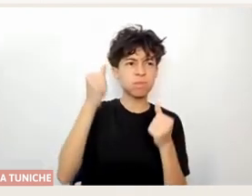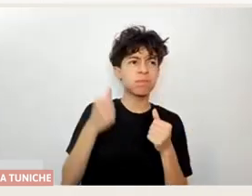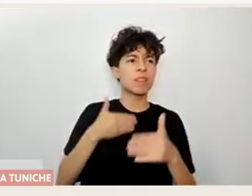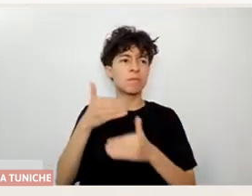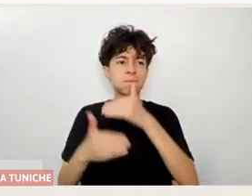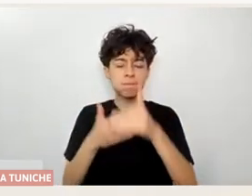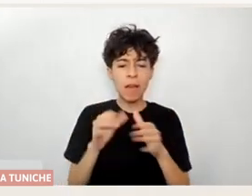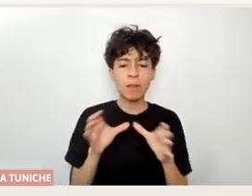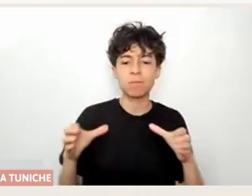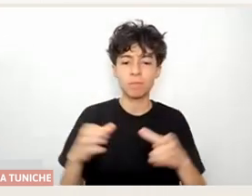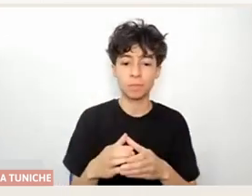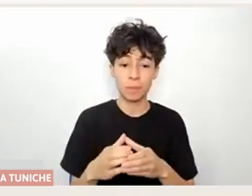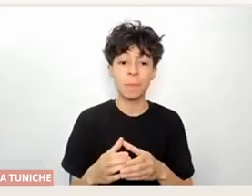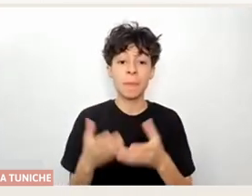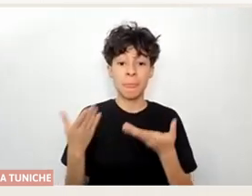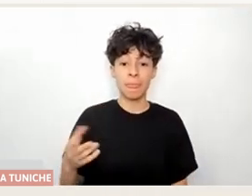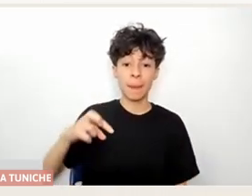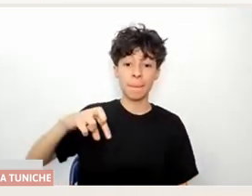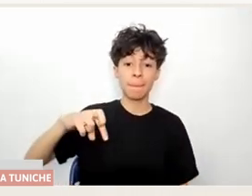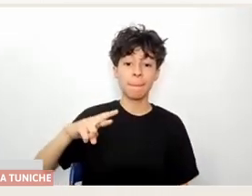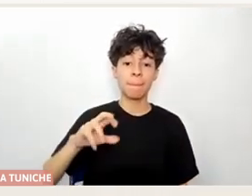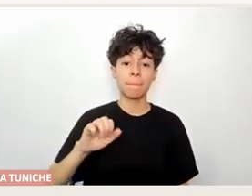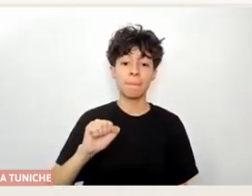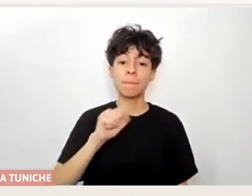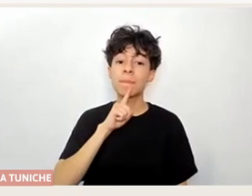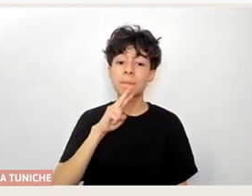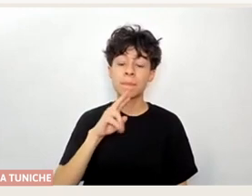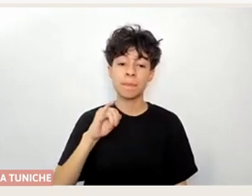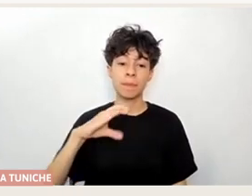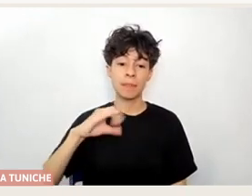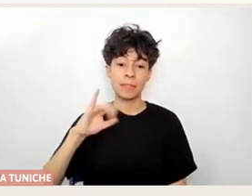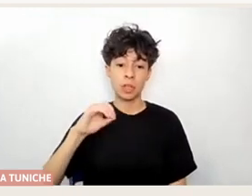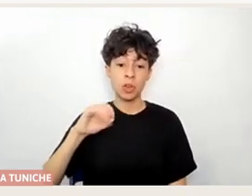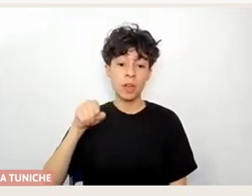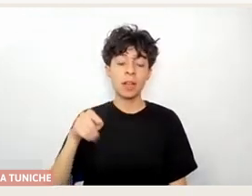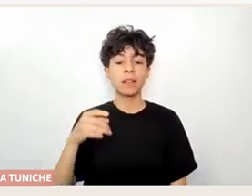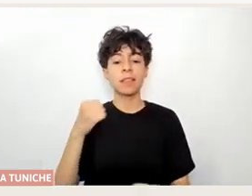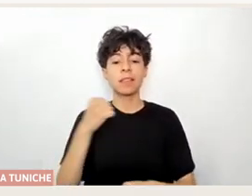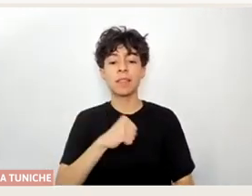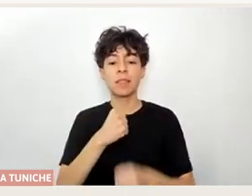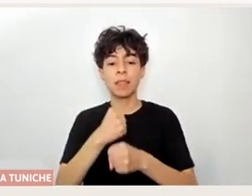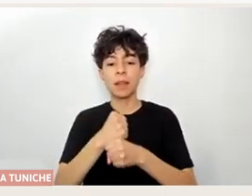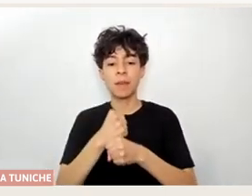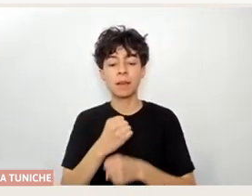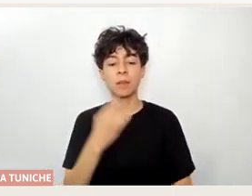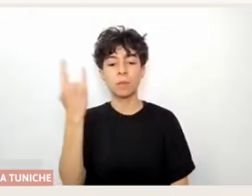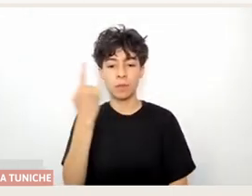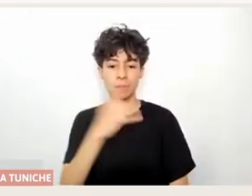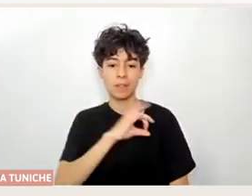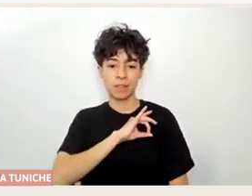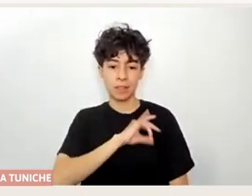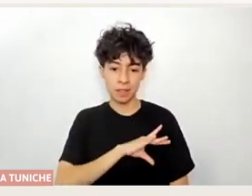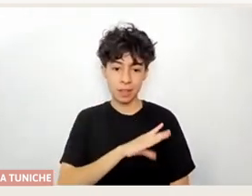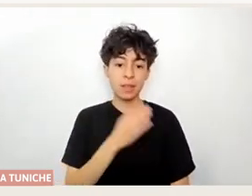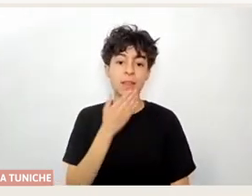Patricio actualmente es director del Departamento de Tecnología Médica de la Universidad de Chile y miembro del Consejo Académico